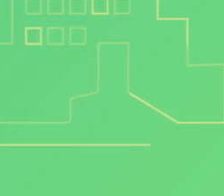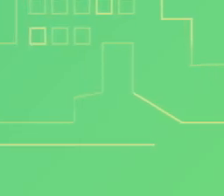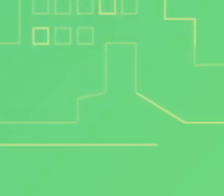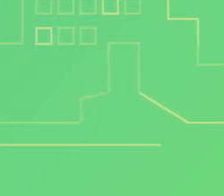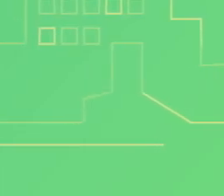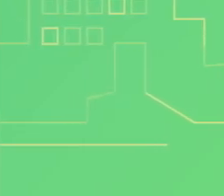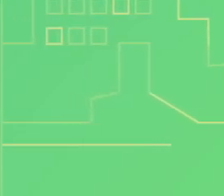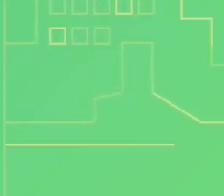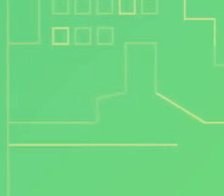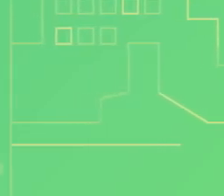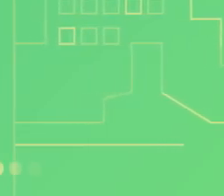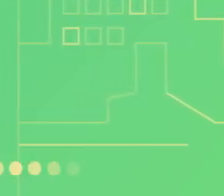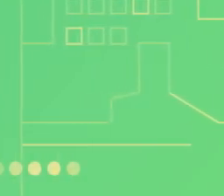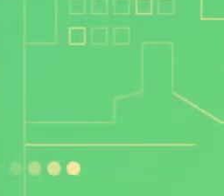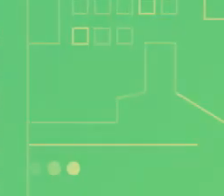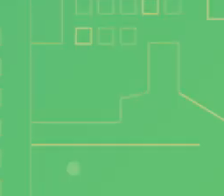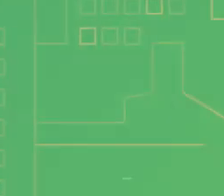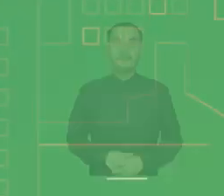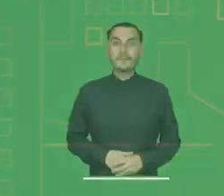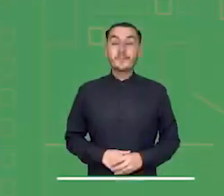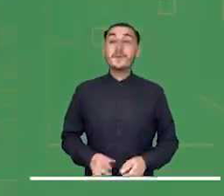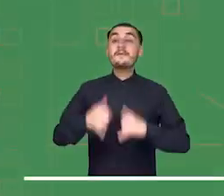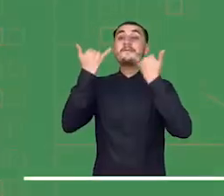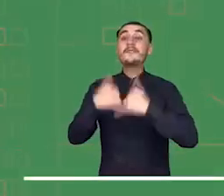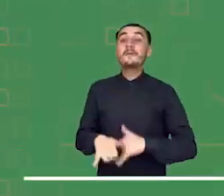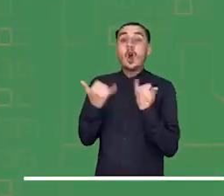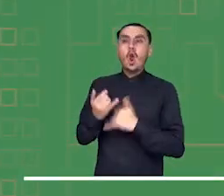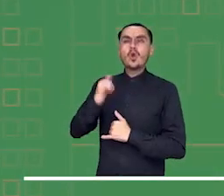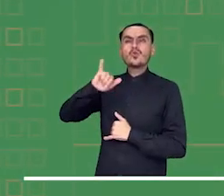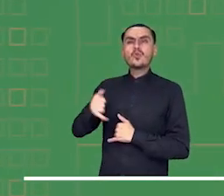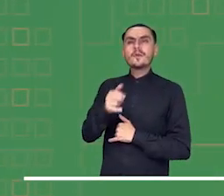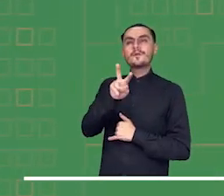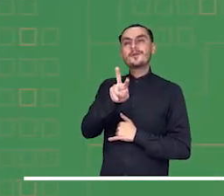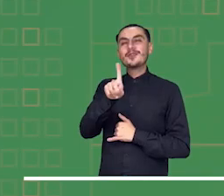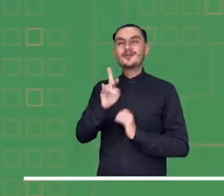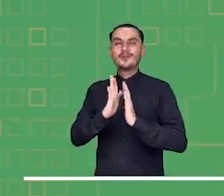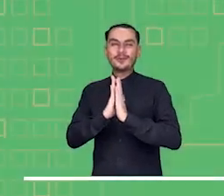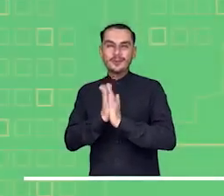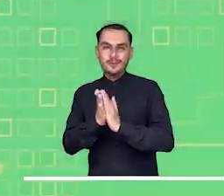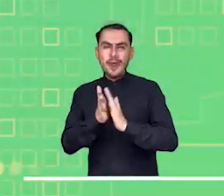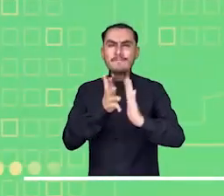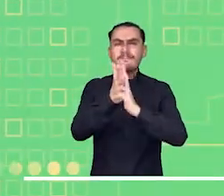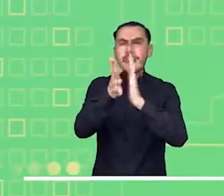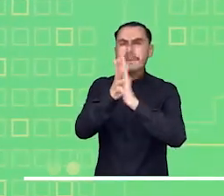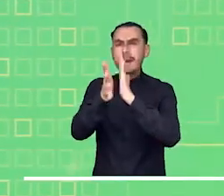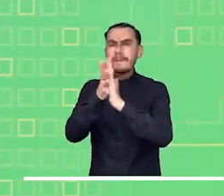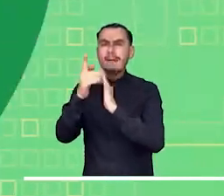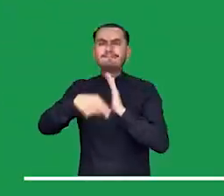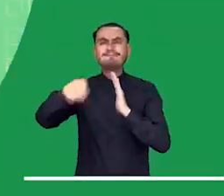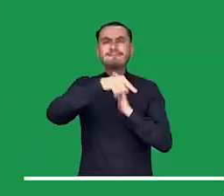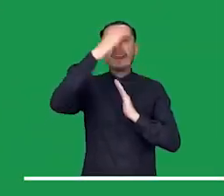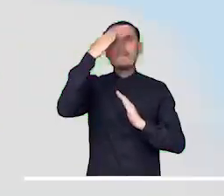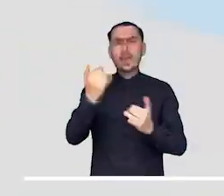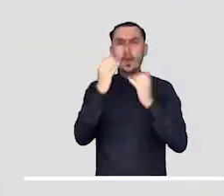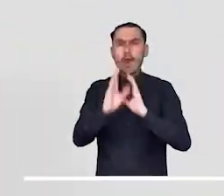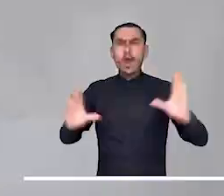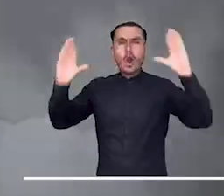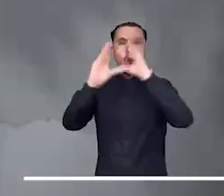Despedimos este jueves 21 de diciembre con nuestro pronóstico del tiempo de la noche y la madrugada.